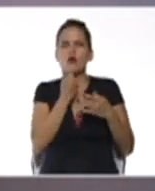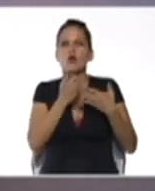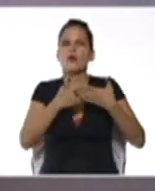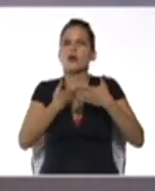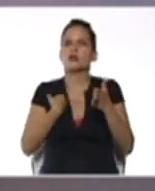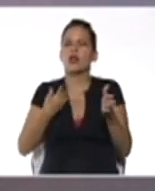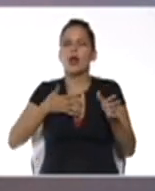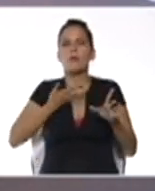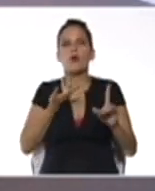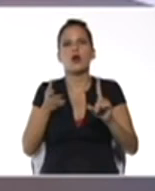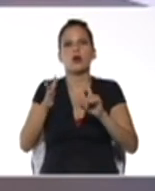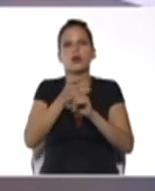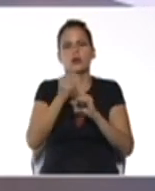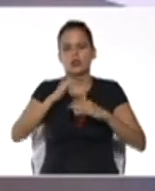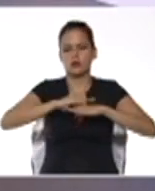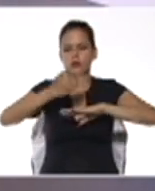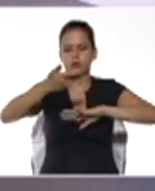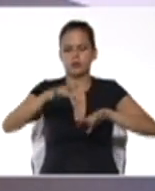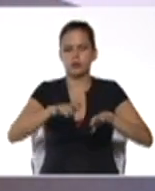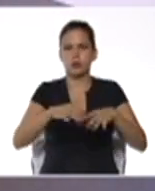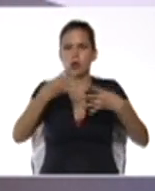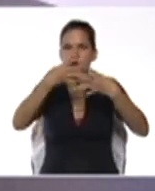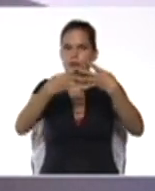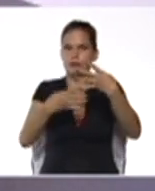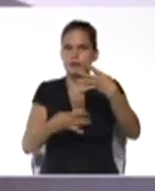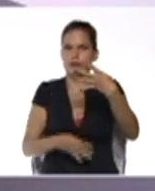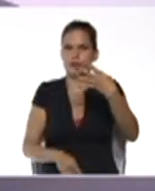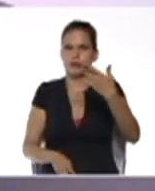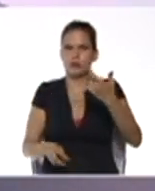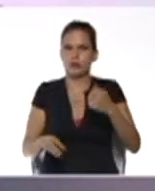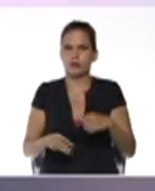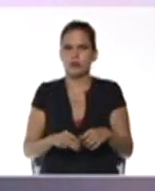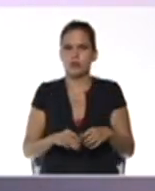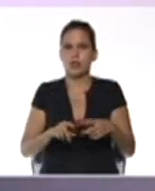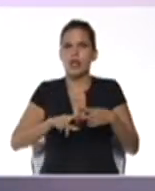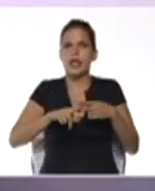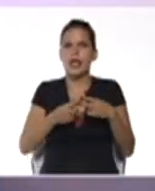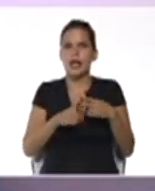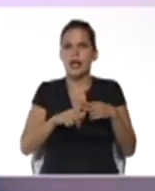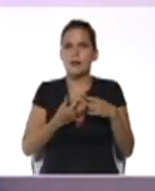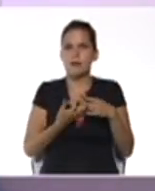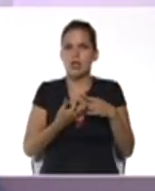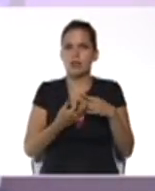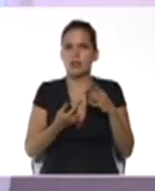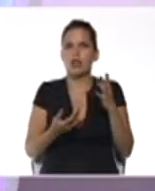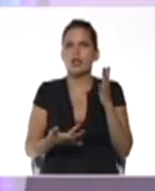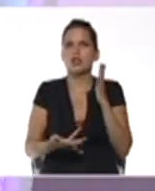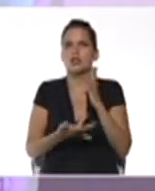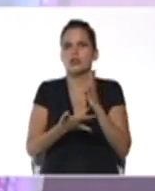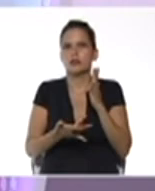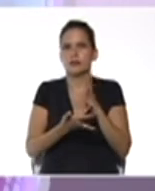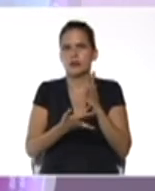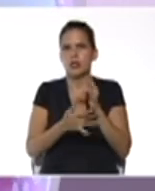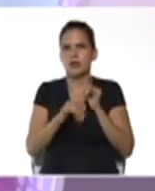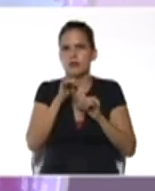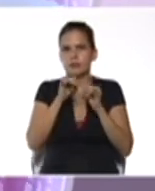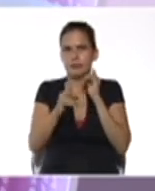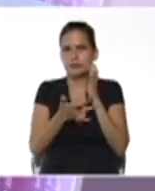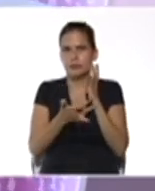pueden conseguir en sus canaimitas o descargarlas desde la página web herramientastic.fundavit.gov